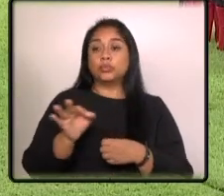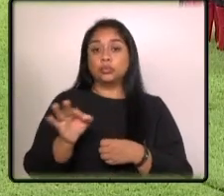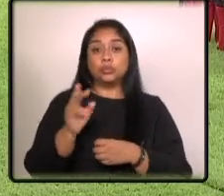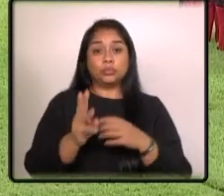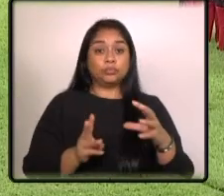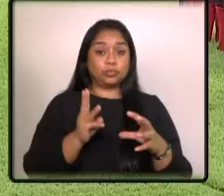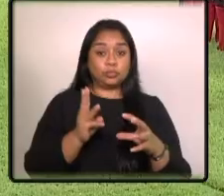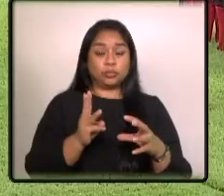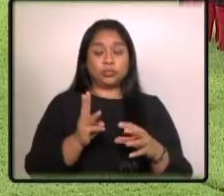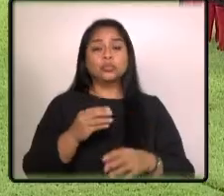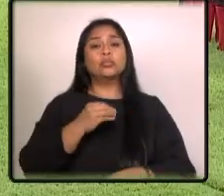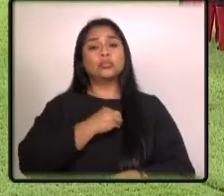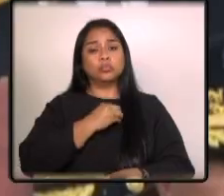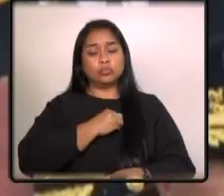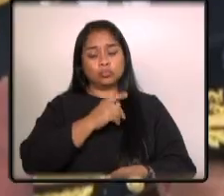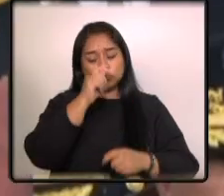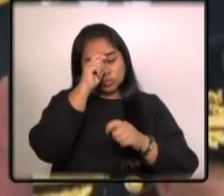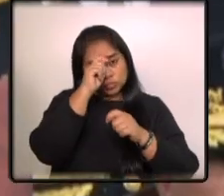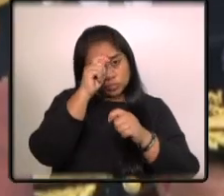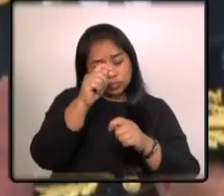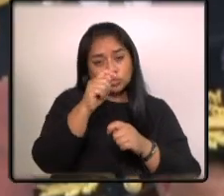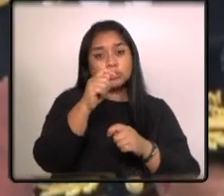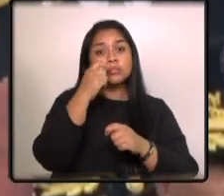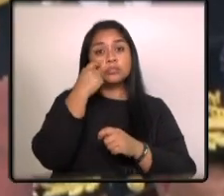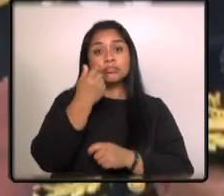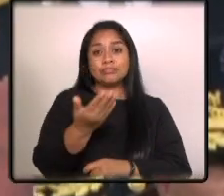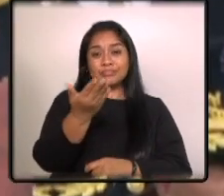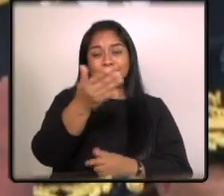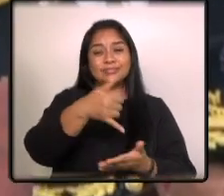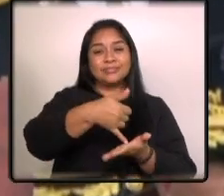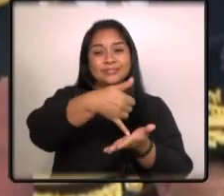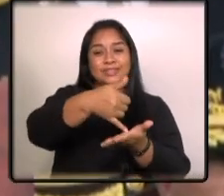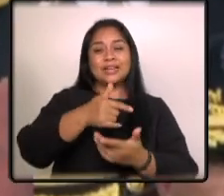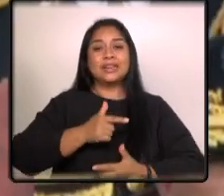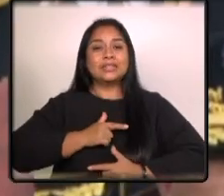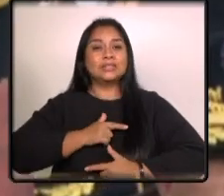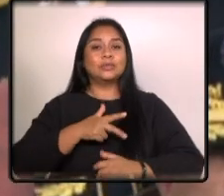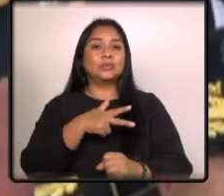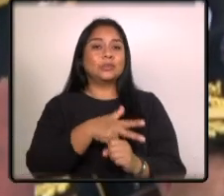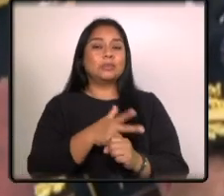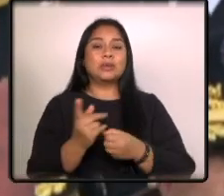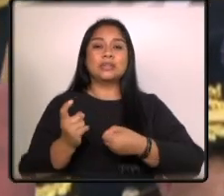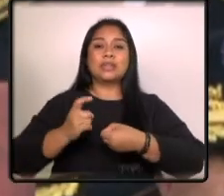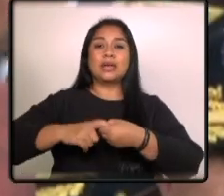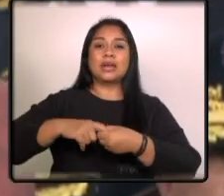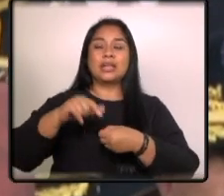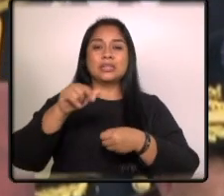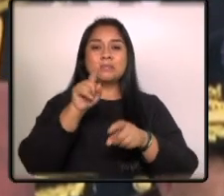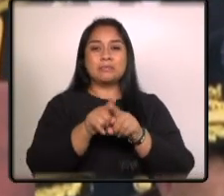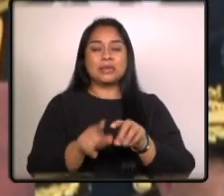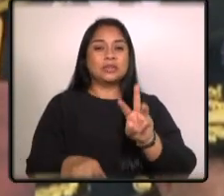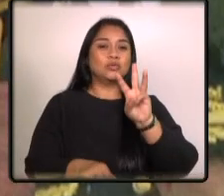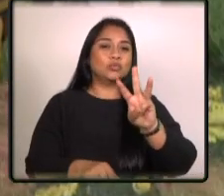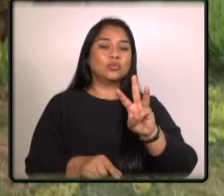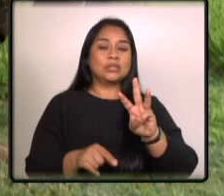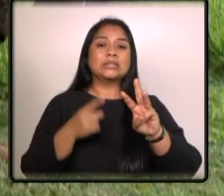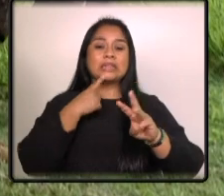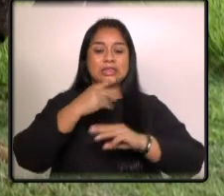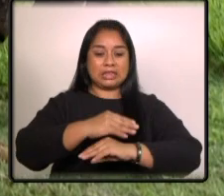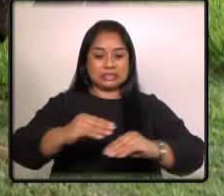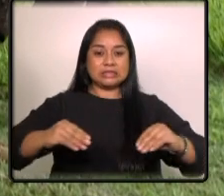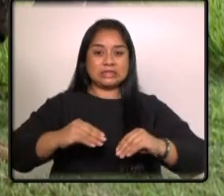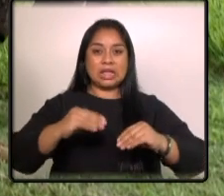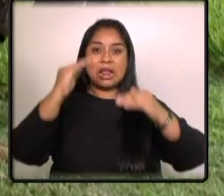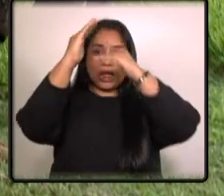Deseo rendir un merecido homenaje al ejército de Guatemala integrado en sus tres fuerzas de tierra,